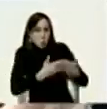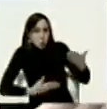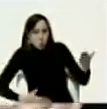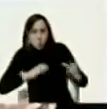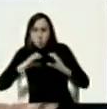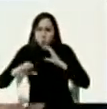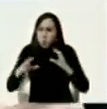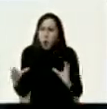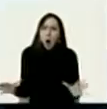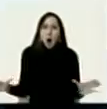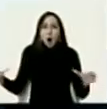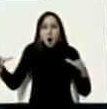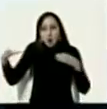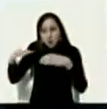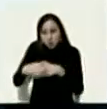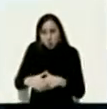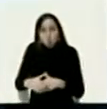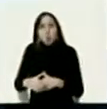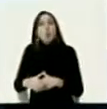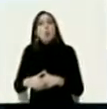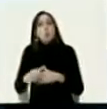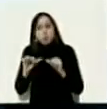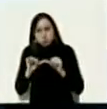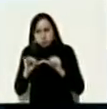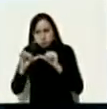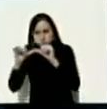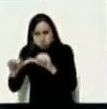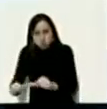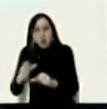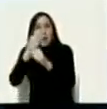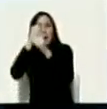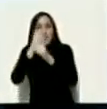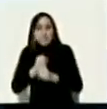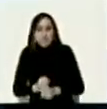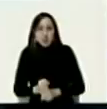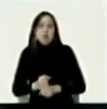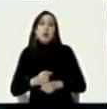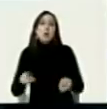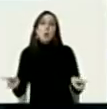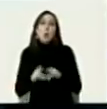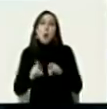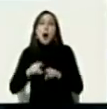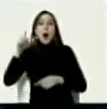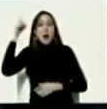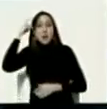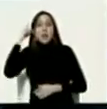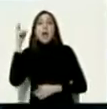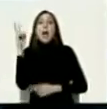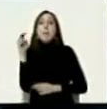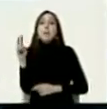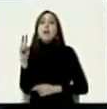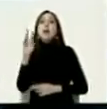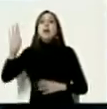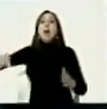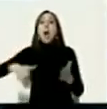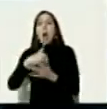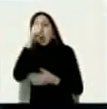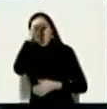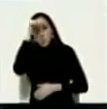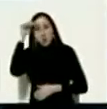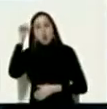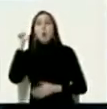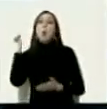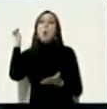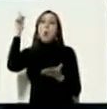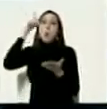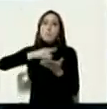iban a dar reuniones muy fructíferas como las que se dieron entre los días viernes sábado y domingo participamos en